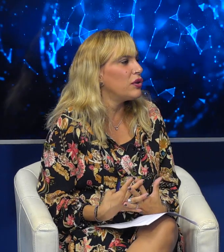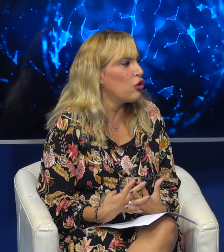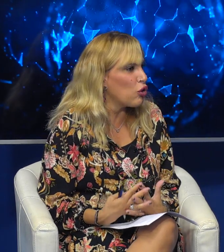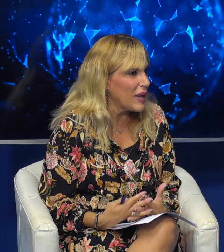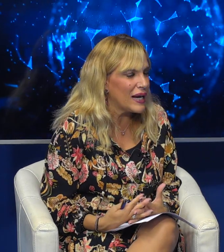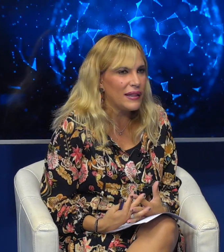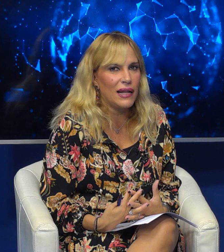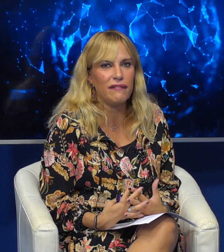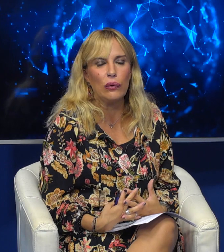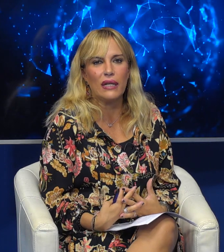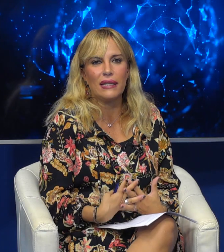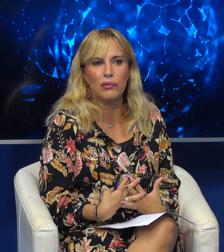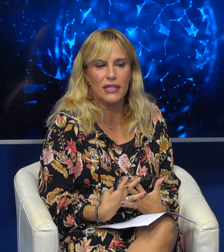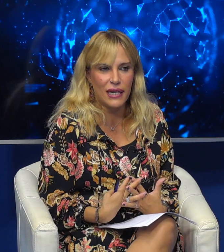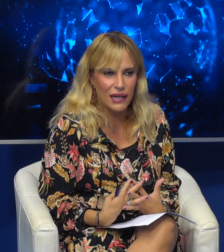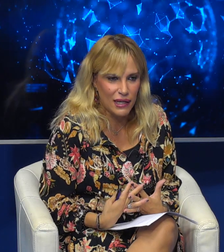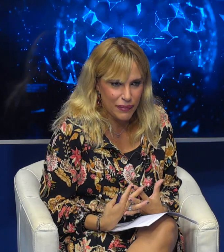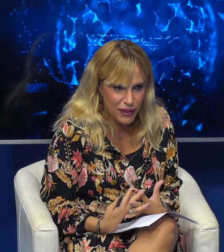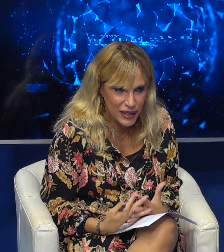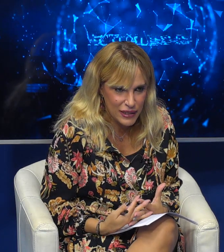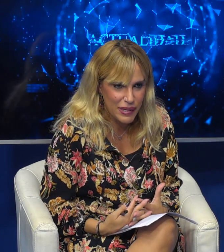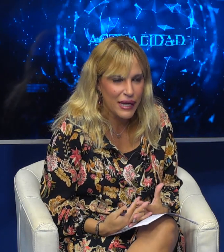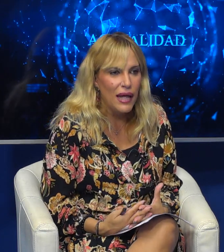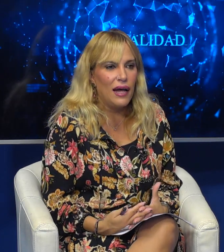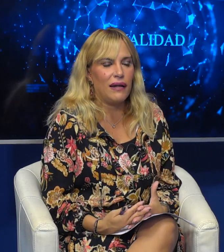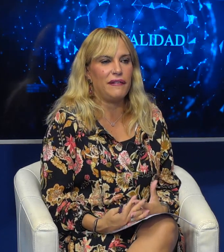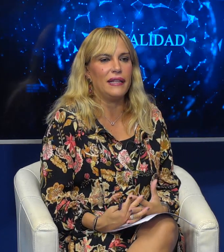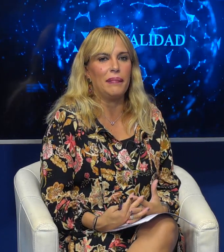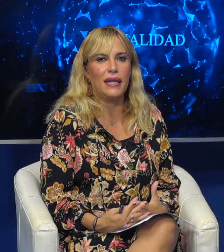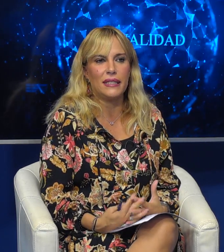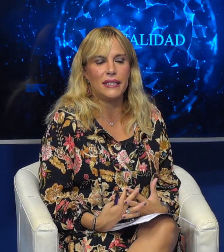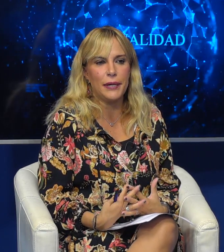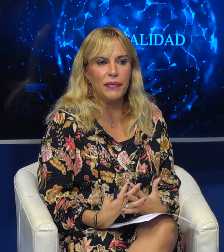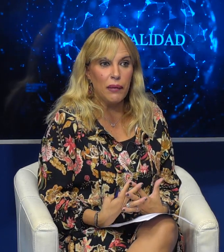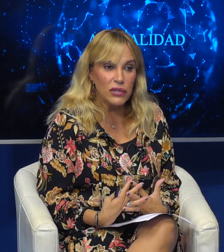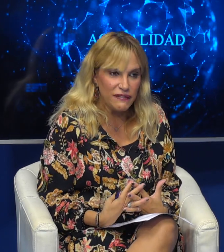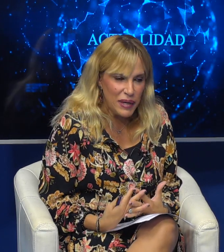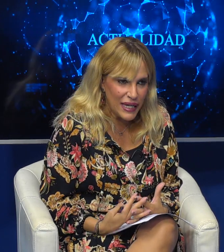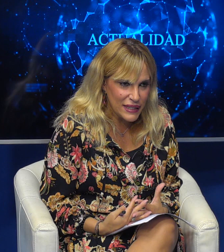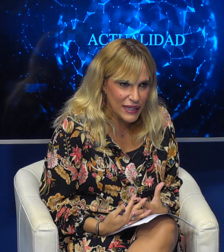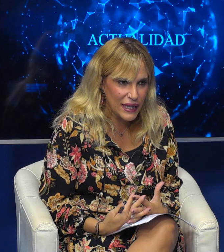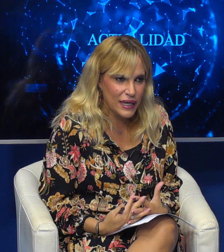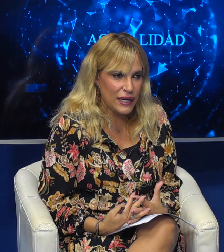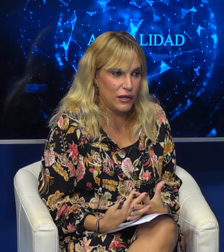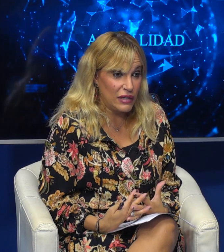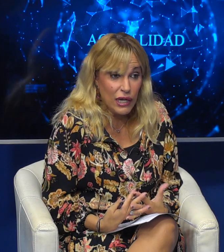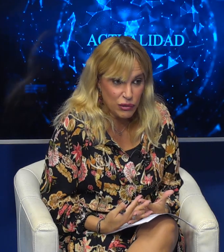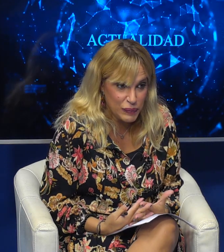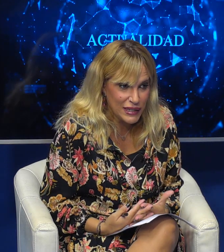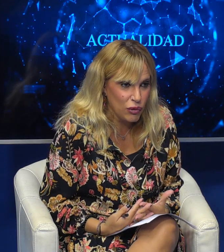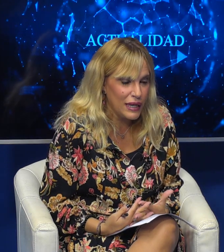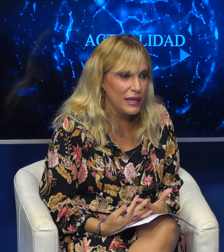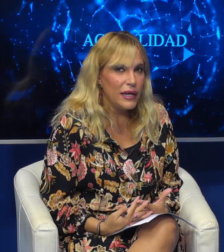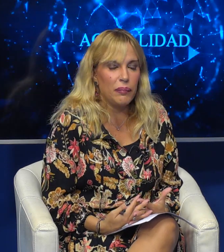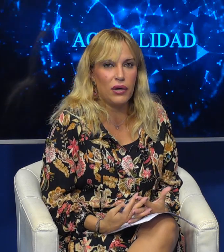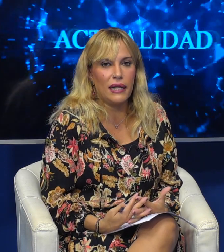esta situación económica, de la dificultad que tenemos de llegar a cada vez más a malla a fin de mes. Muchas familias que lo están, que lo estamos